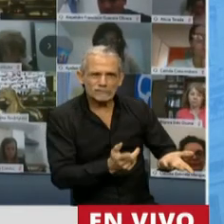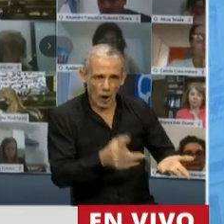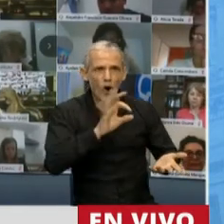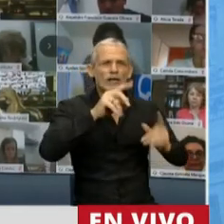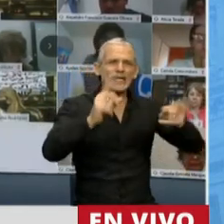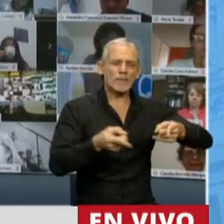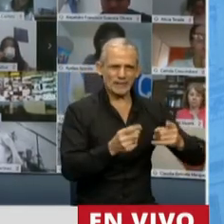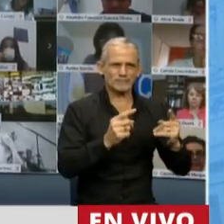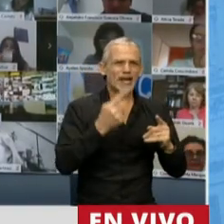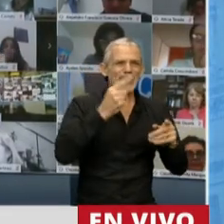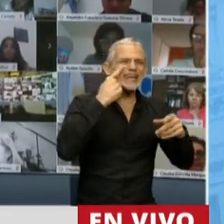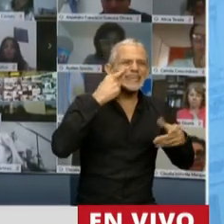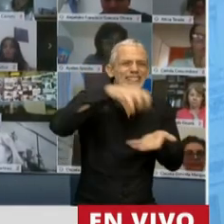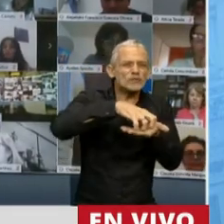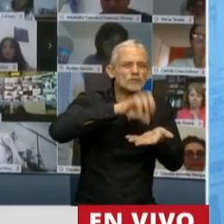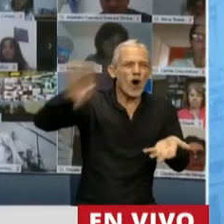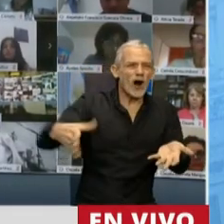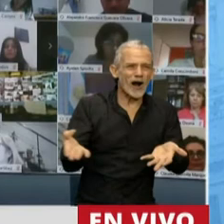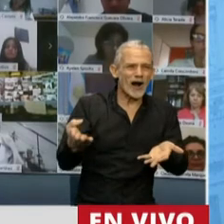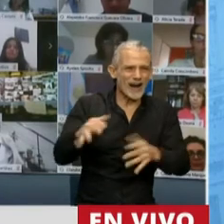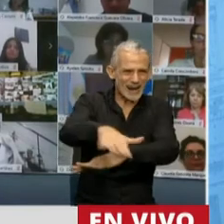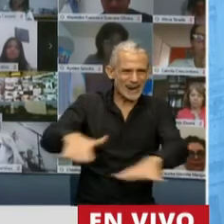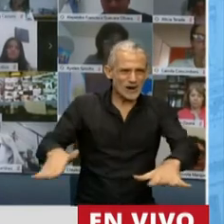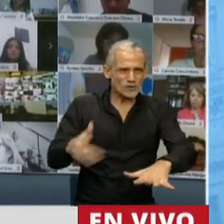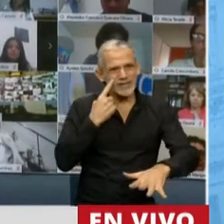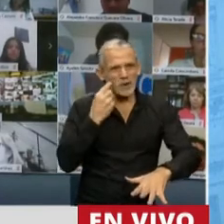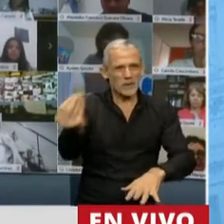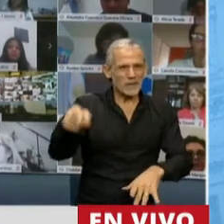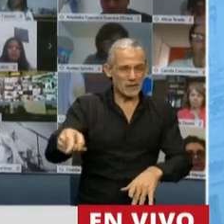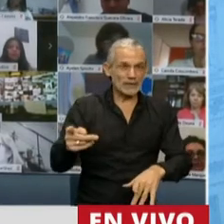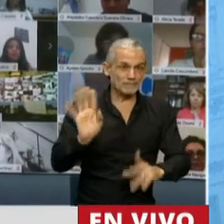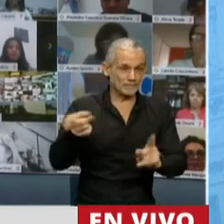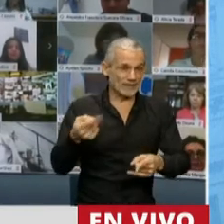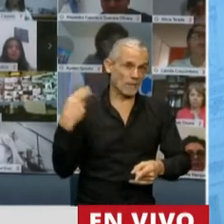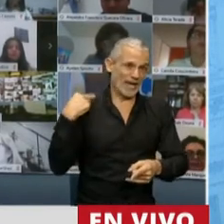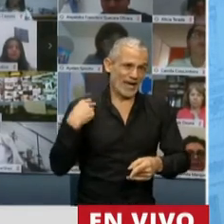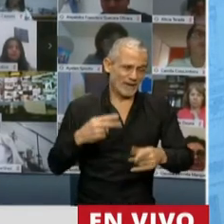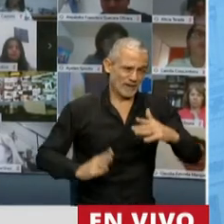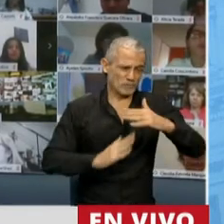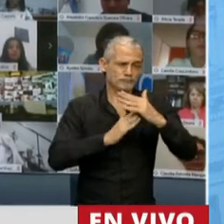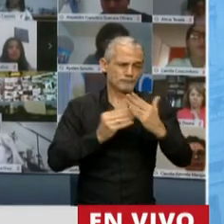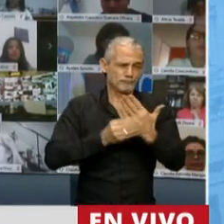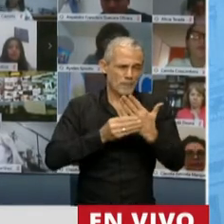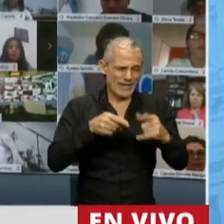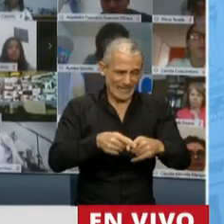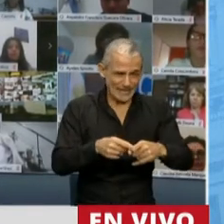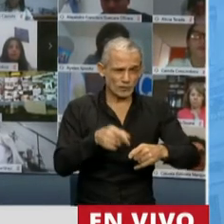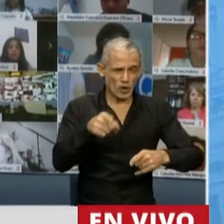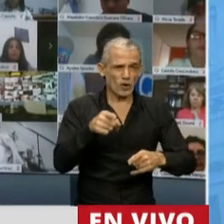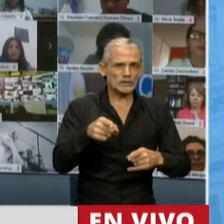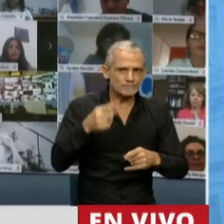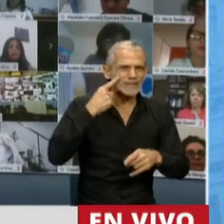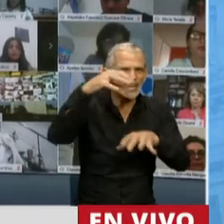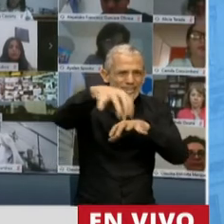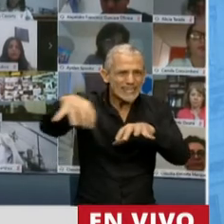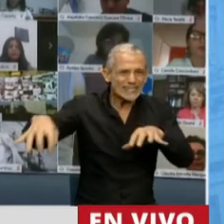algún tipo de dispositivo institucional en el que, conforme nos fue contestado por el jefe de gabinete al preguntarle, no se están dando